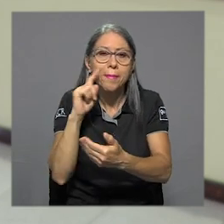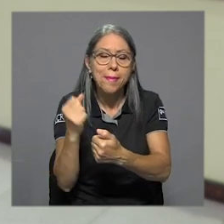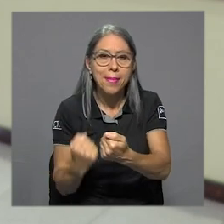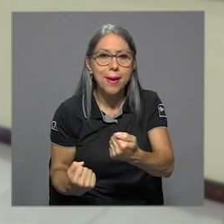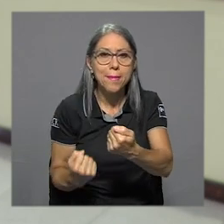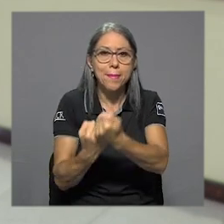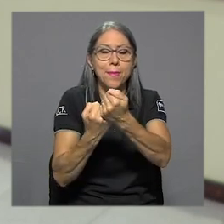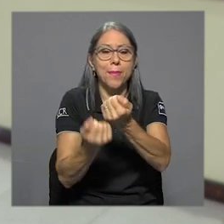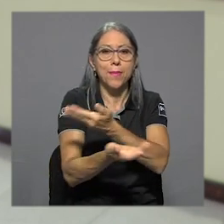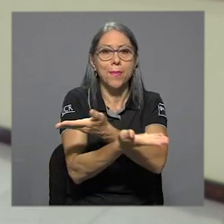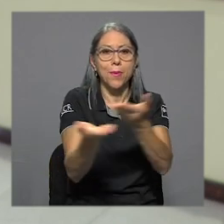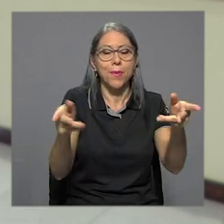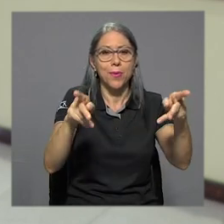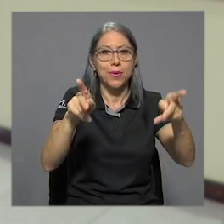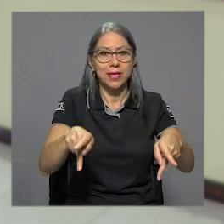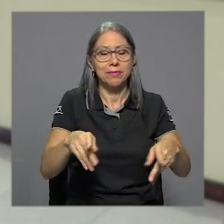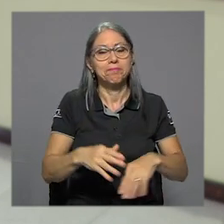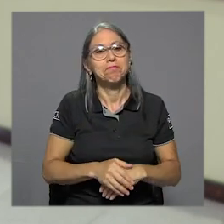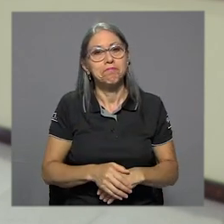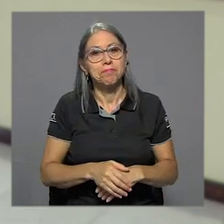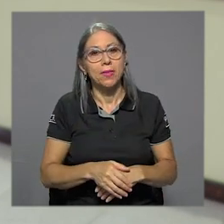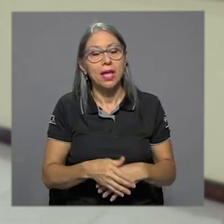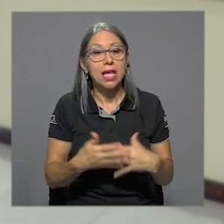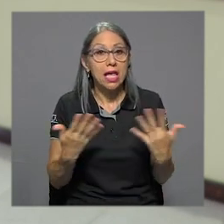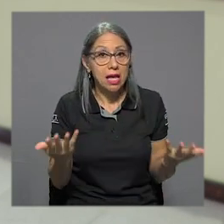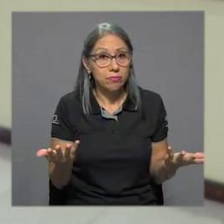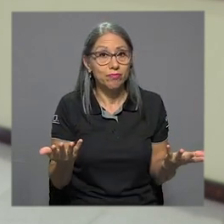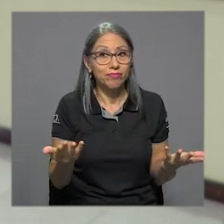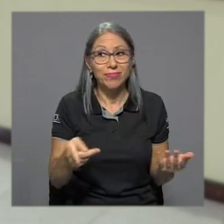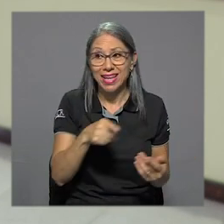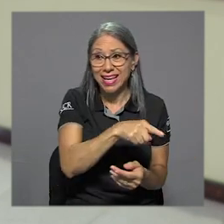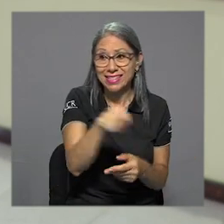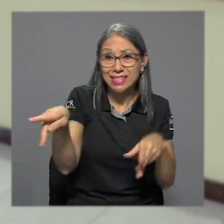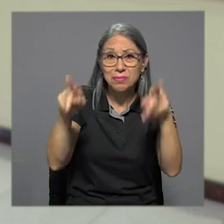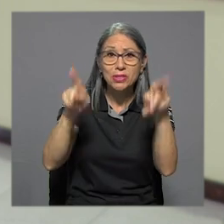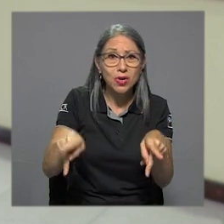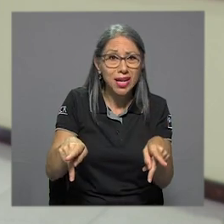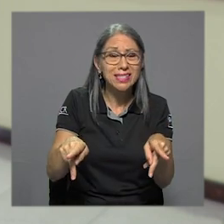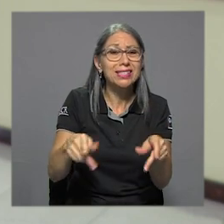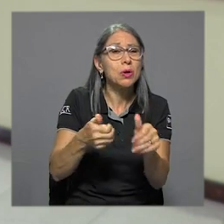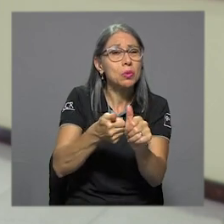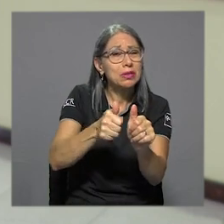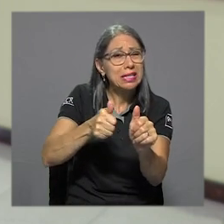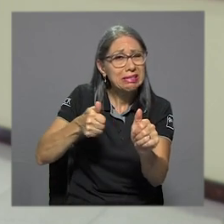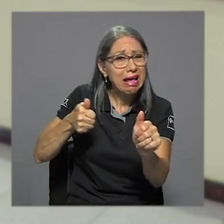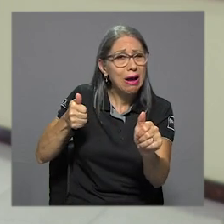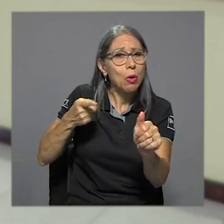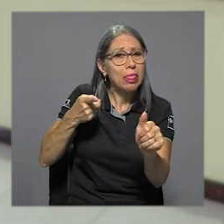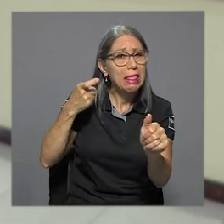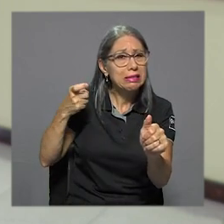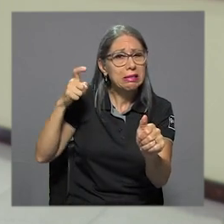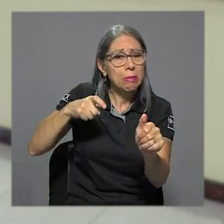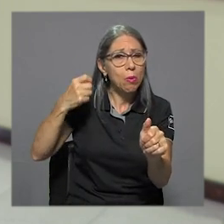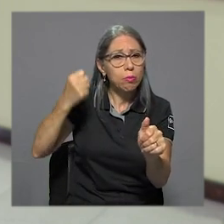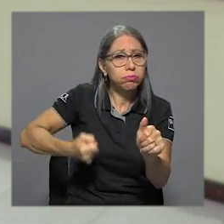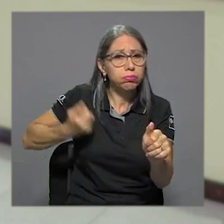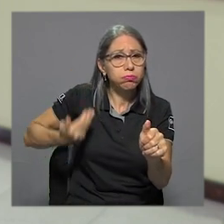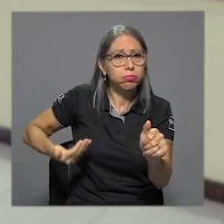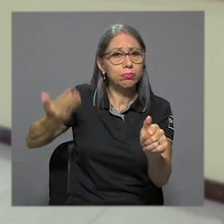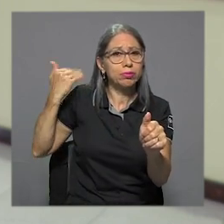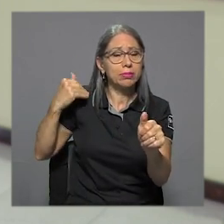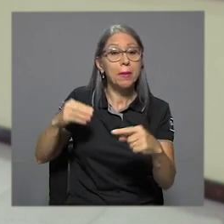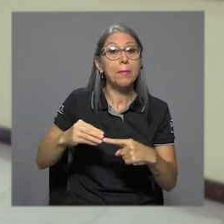apoyar a esta población que en definitiva lleva un rezago de muchos años atrás y